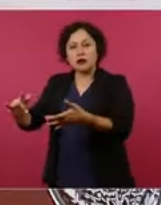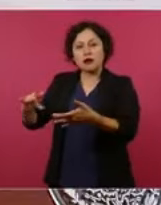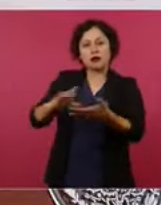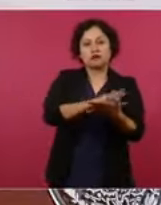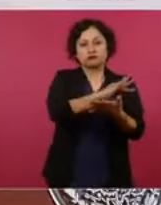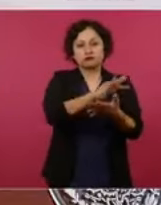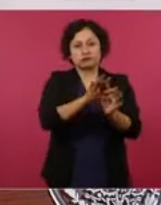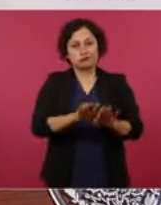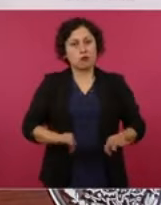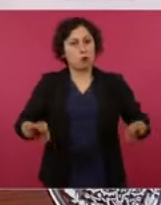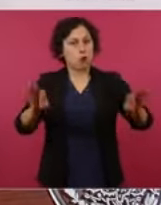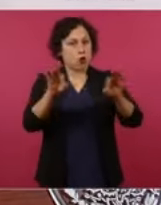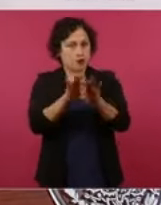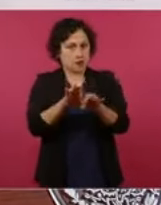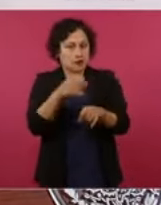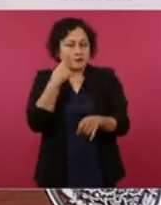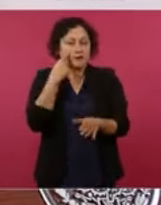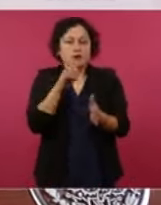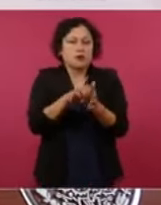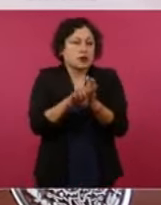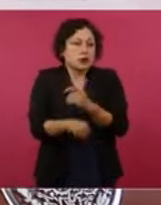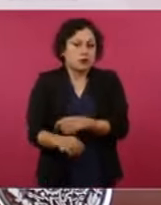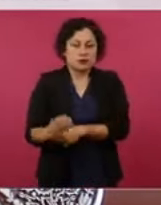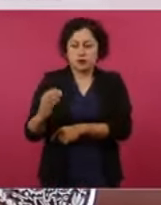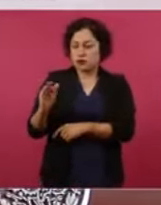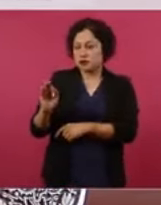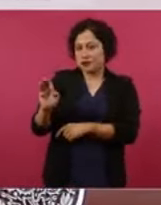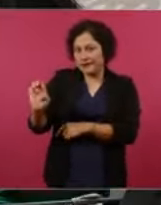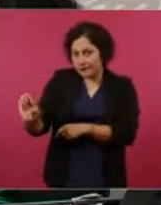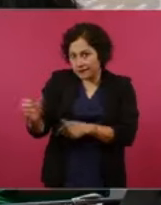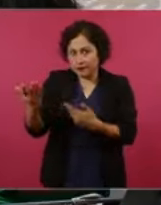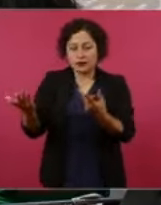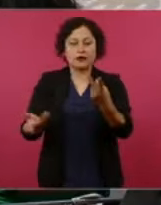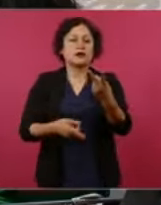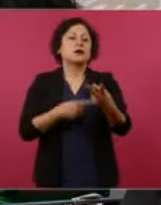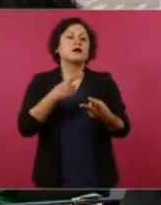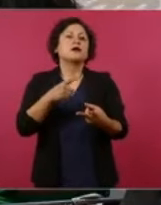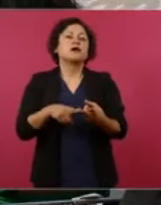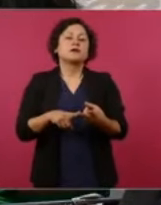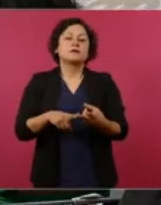Comisión Federal de Electricidad, en